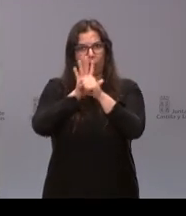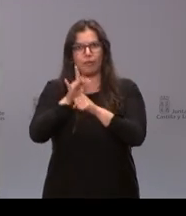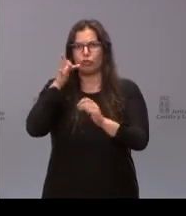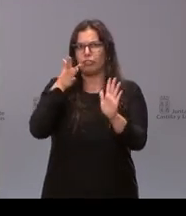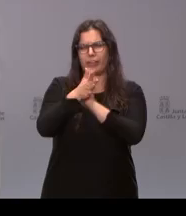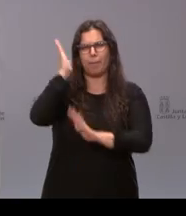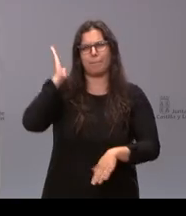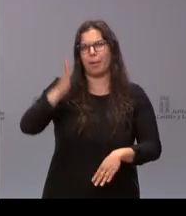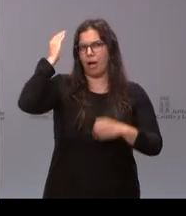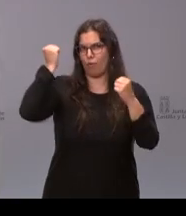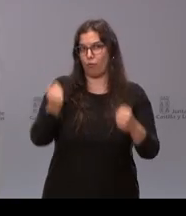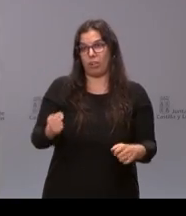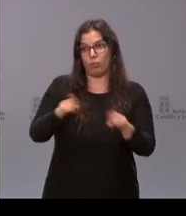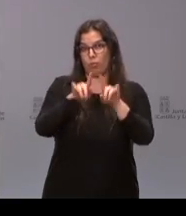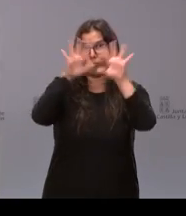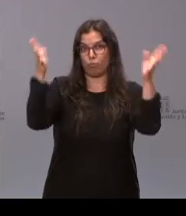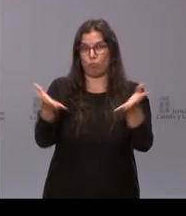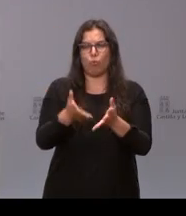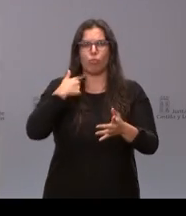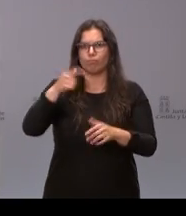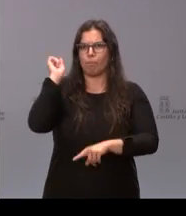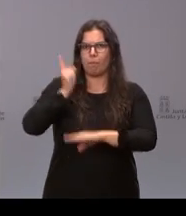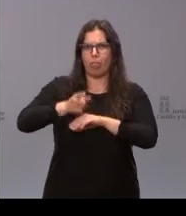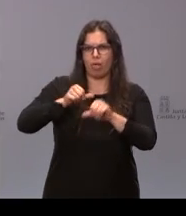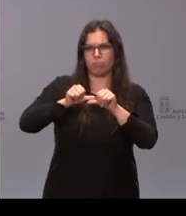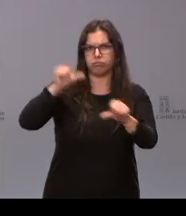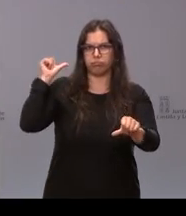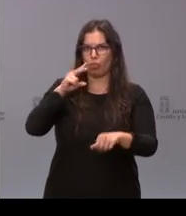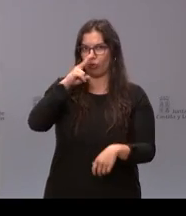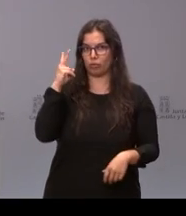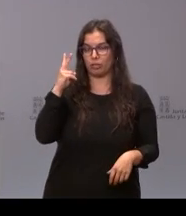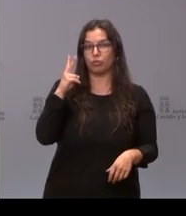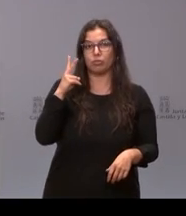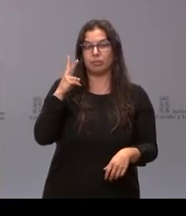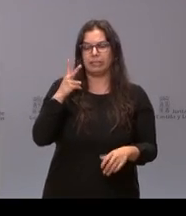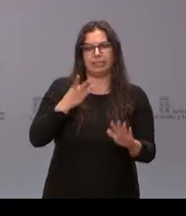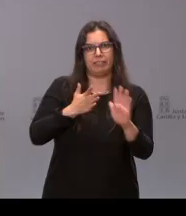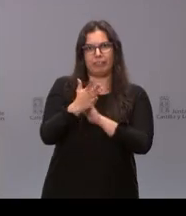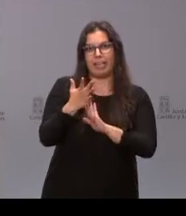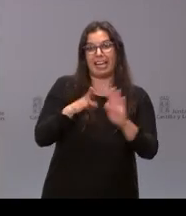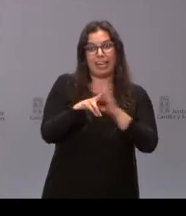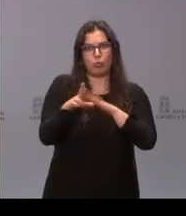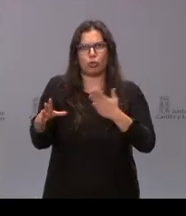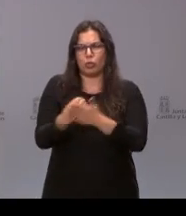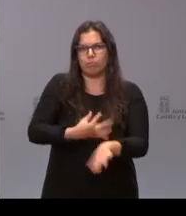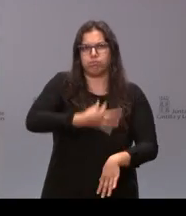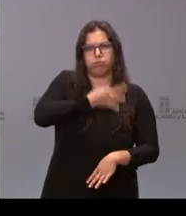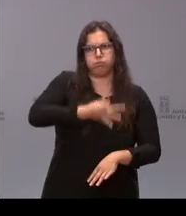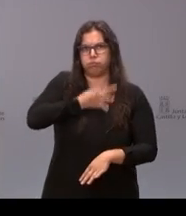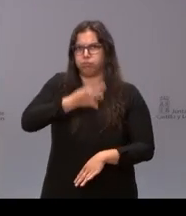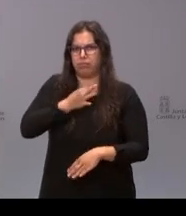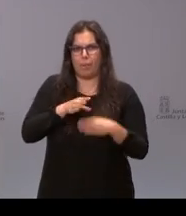un duro golpe a nivel mundial que ha marcado los dos últimos años y ha llevado al límite todos los recursos humanos y